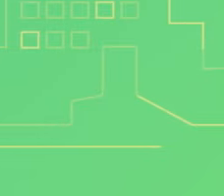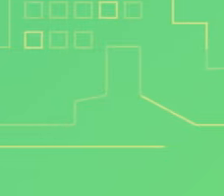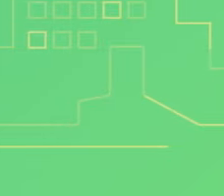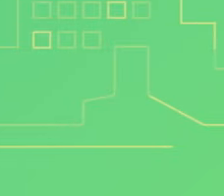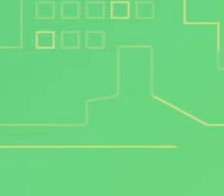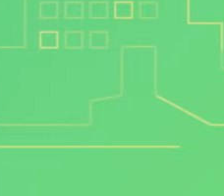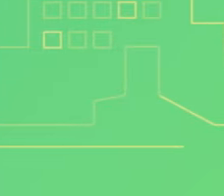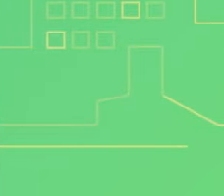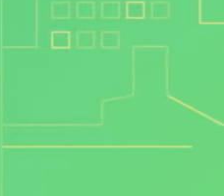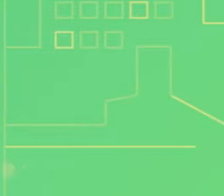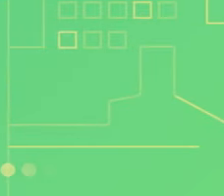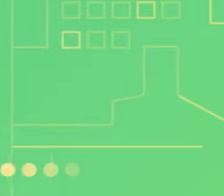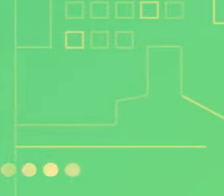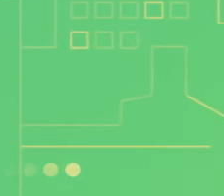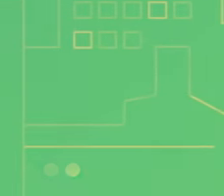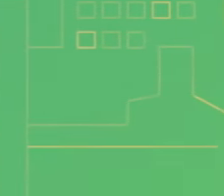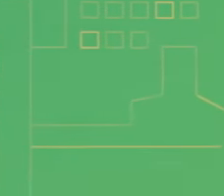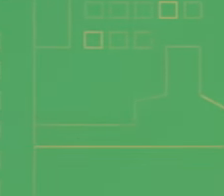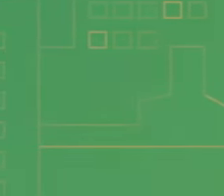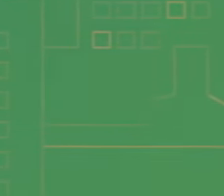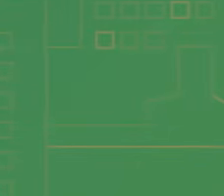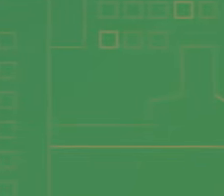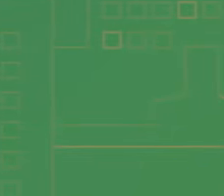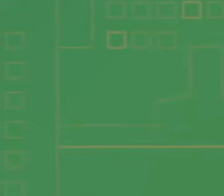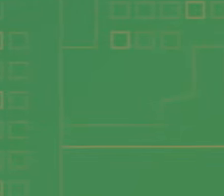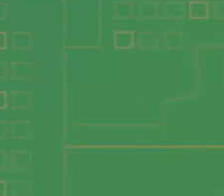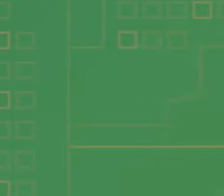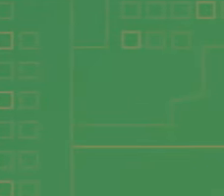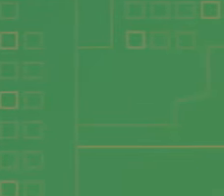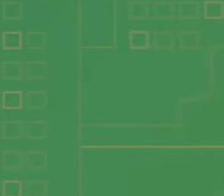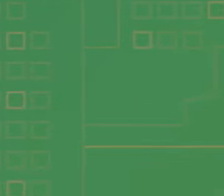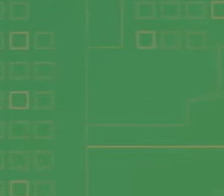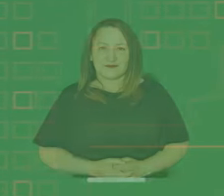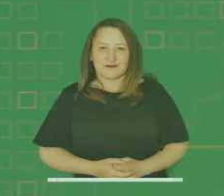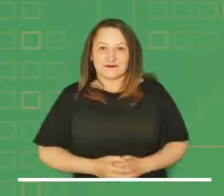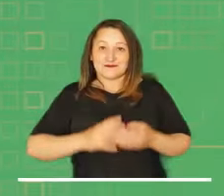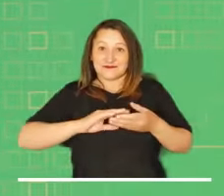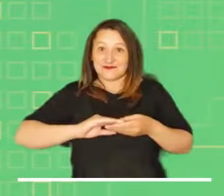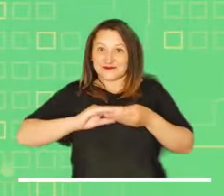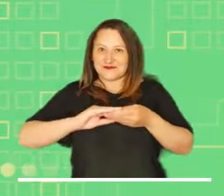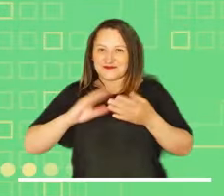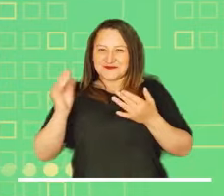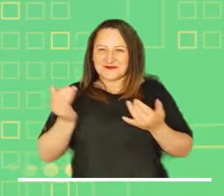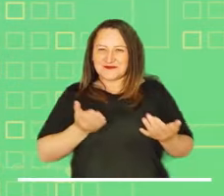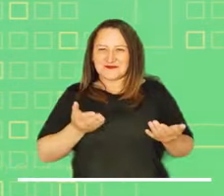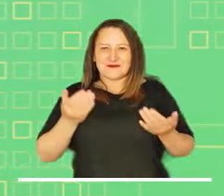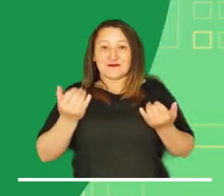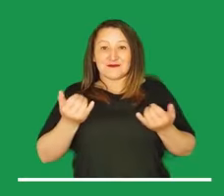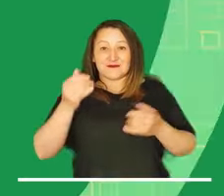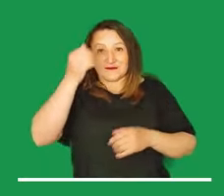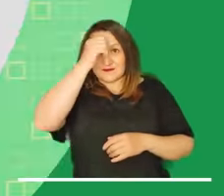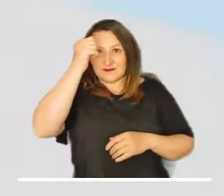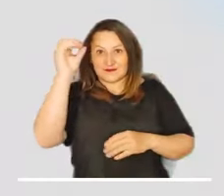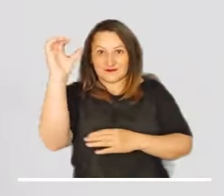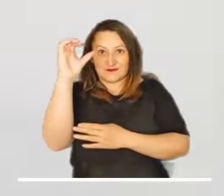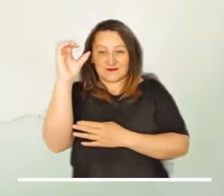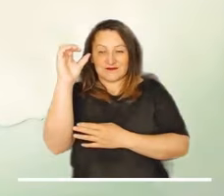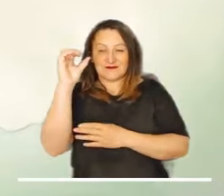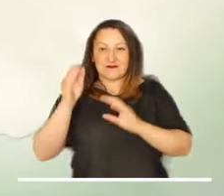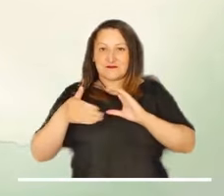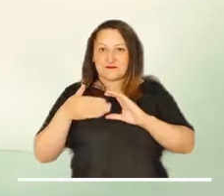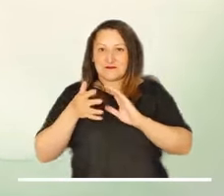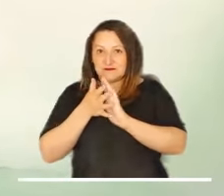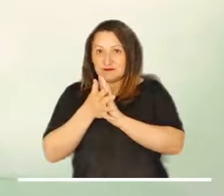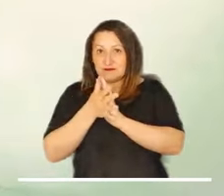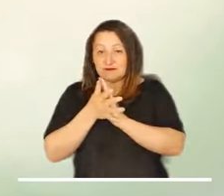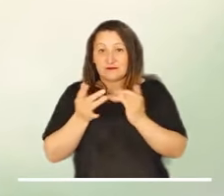Saludos y bienvenidos al pronóstico meteorológico para la mañana de hoy domingo en Colombia. En la región Caribe